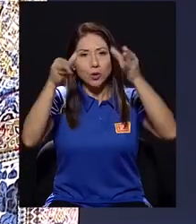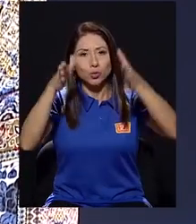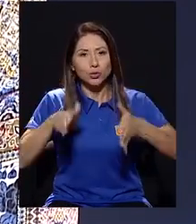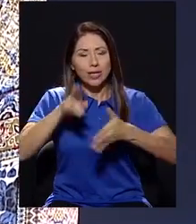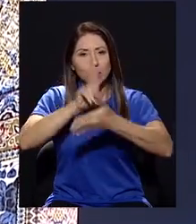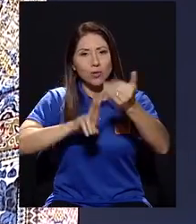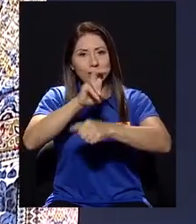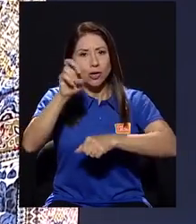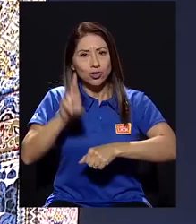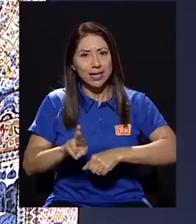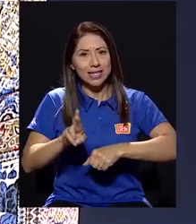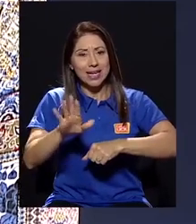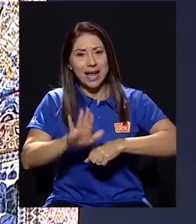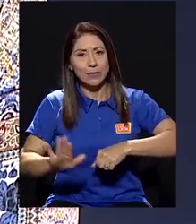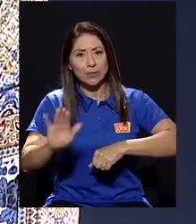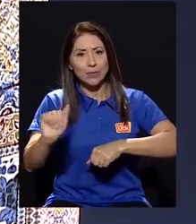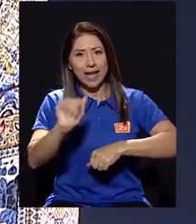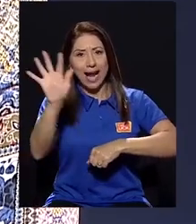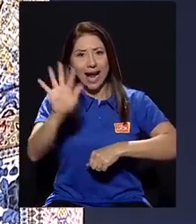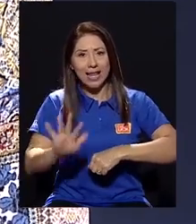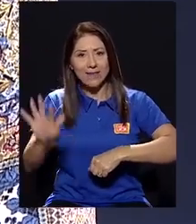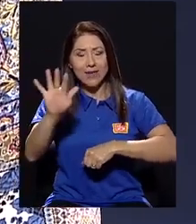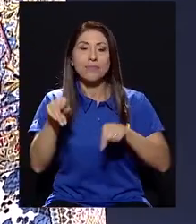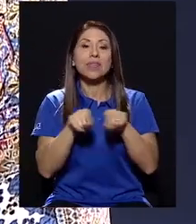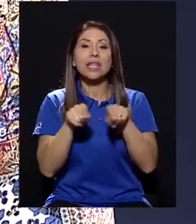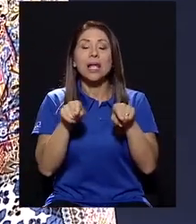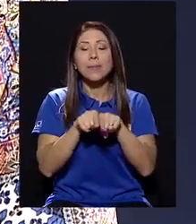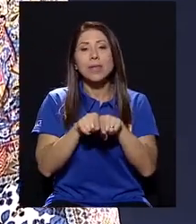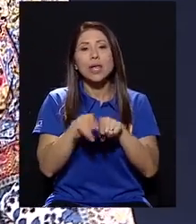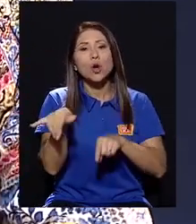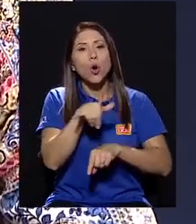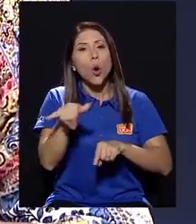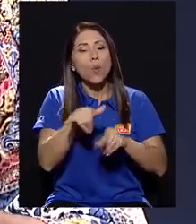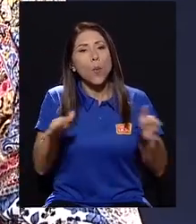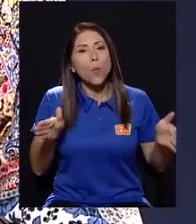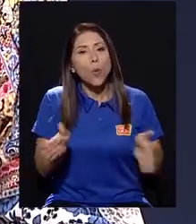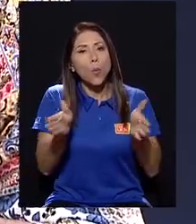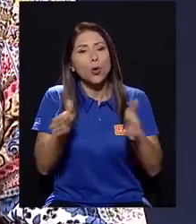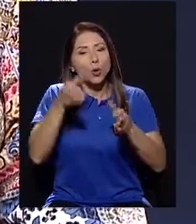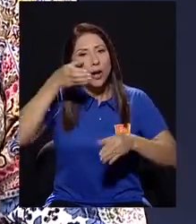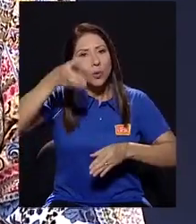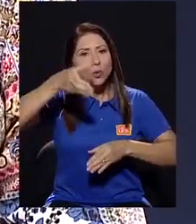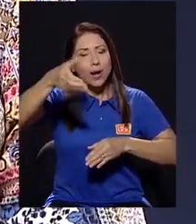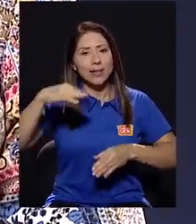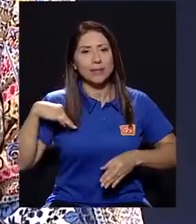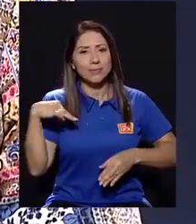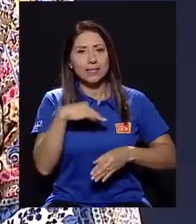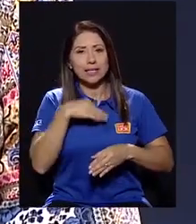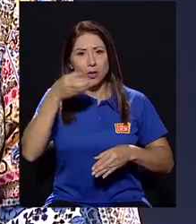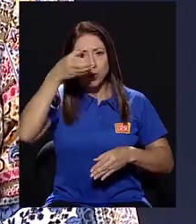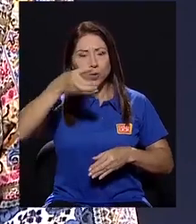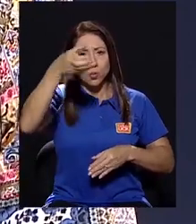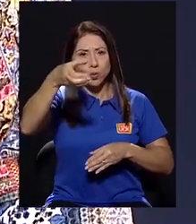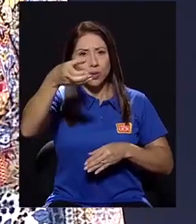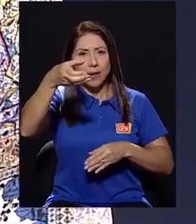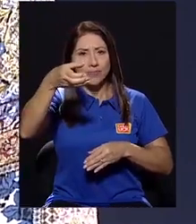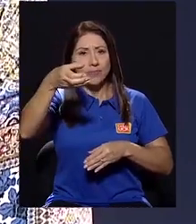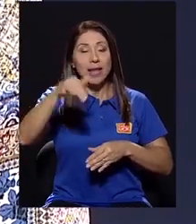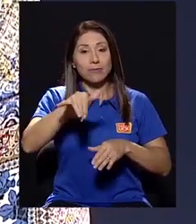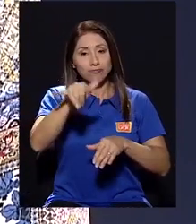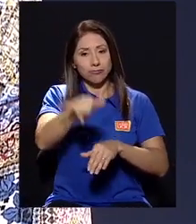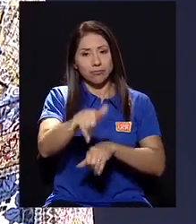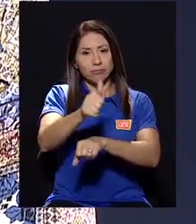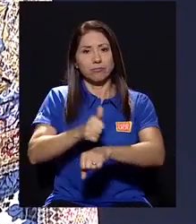Universidad de Costa Rica, sede del Caribe. Y también como promotora cultural del Ministerio de Cultura, destacada en la